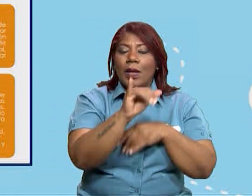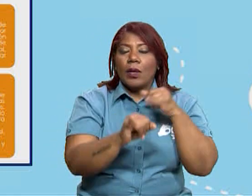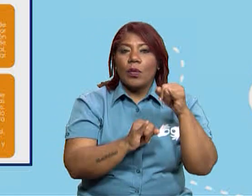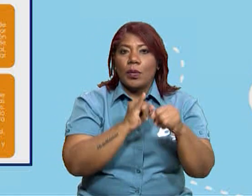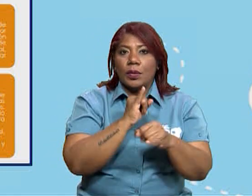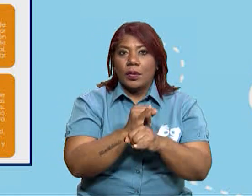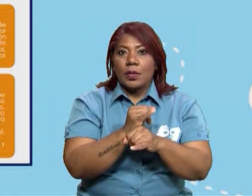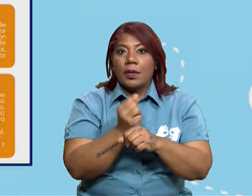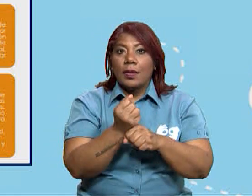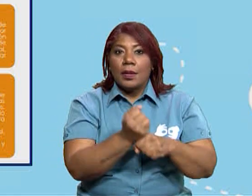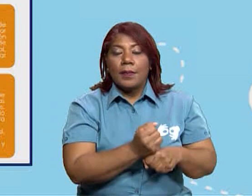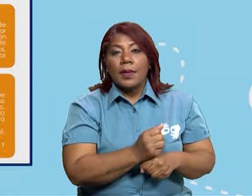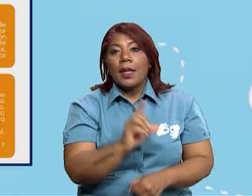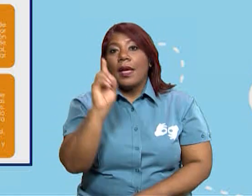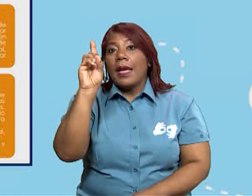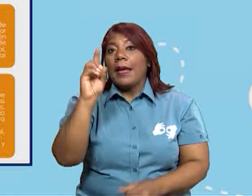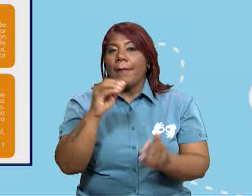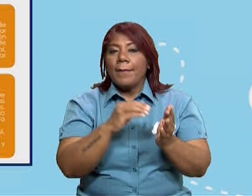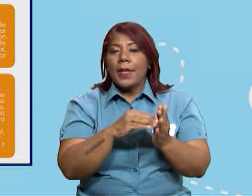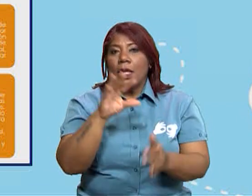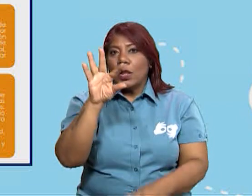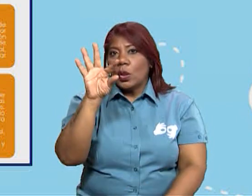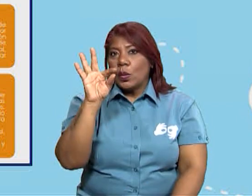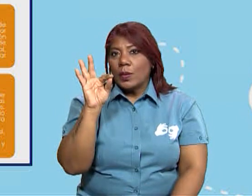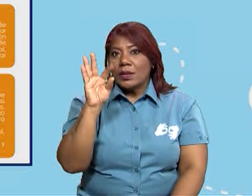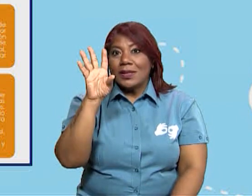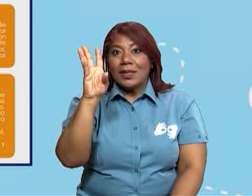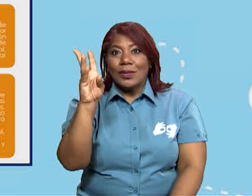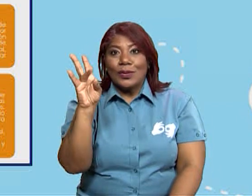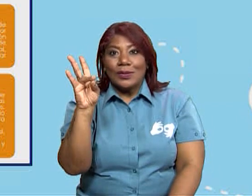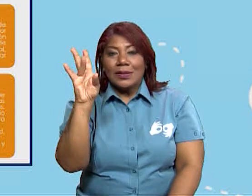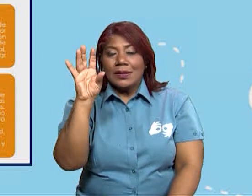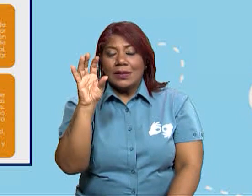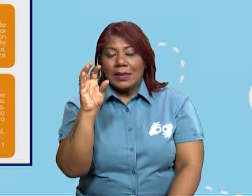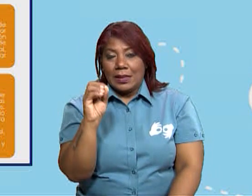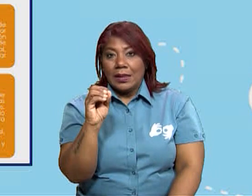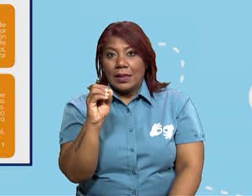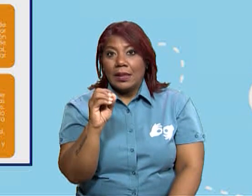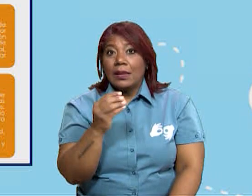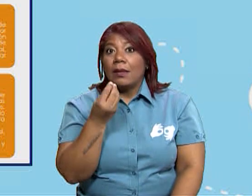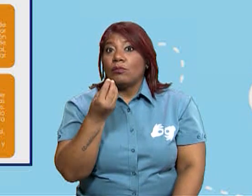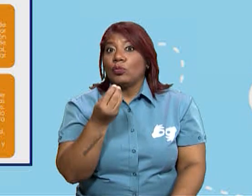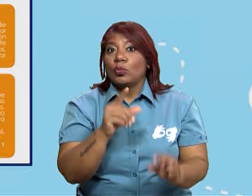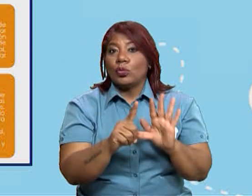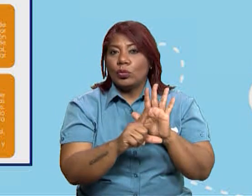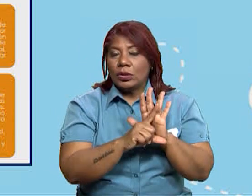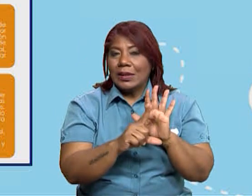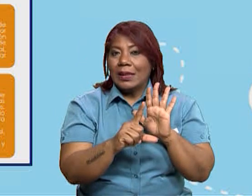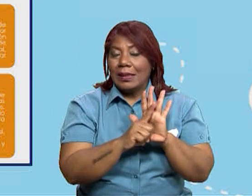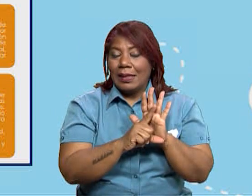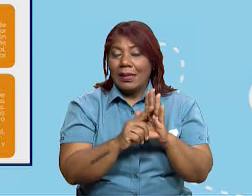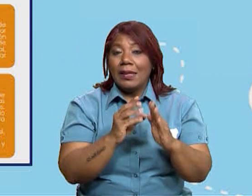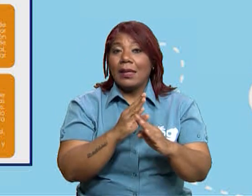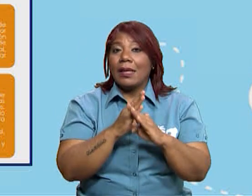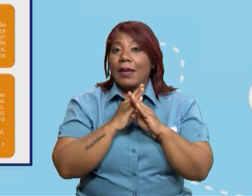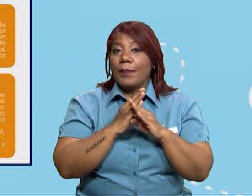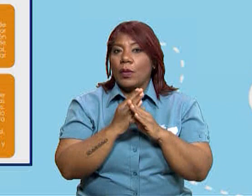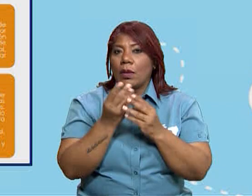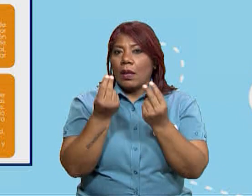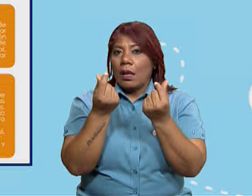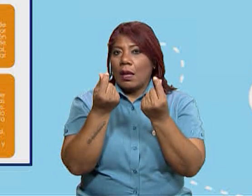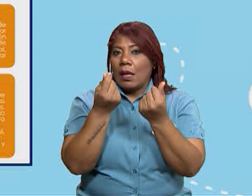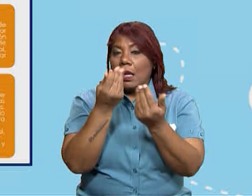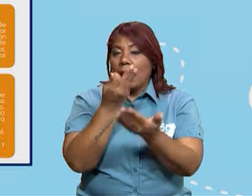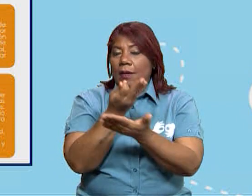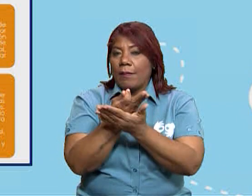1970 y allí está el respaldo o la inversión económica de los